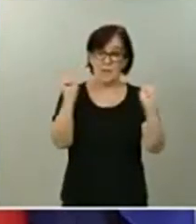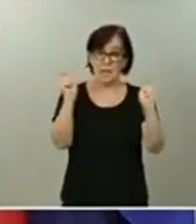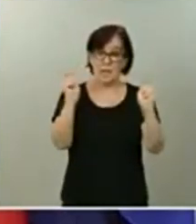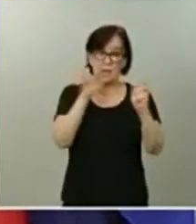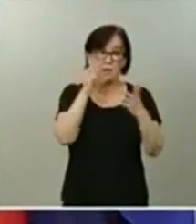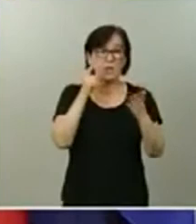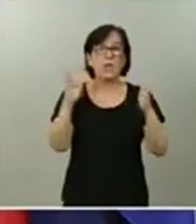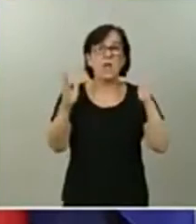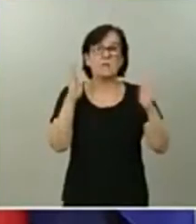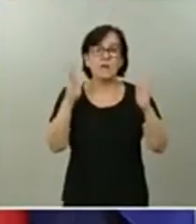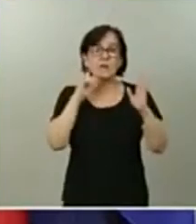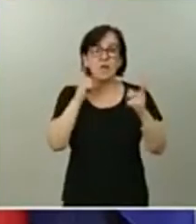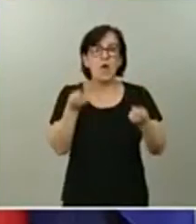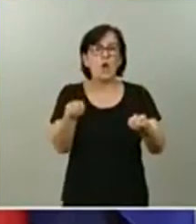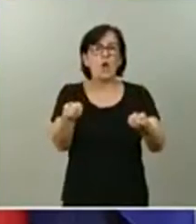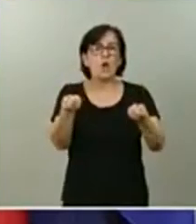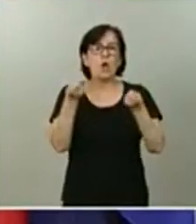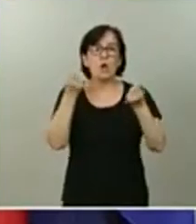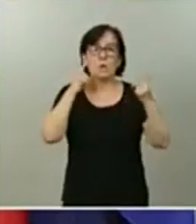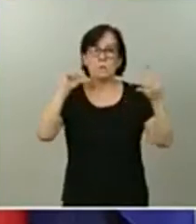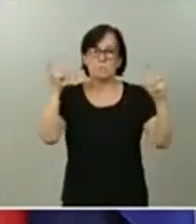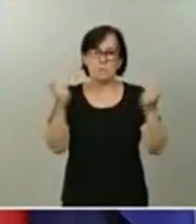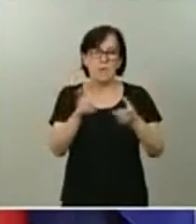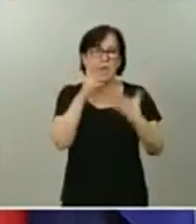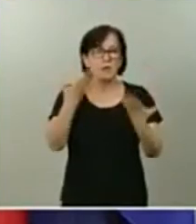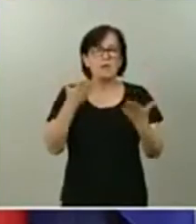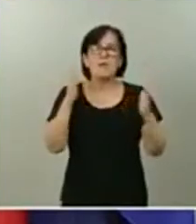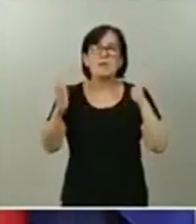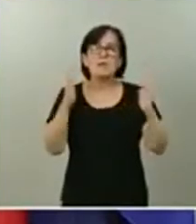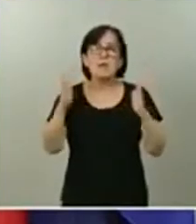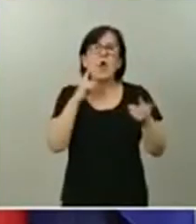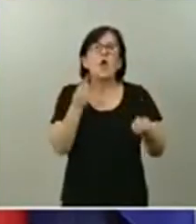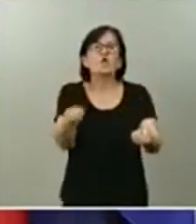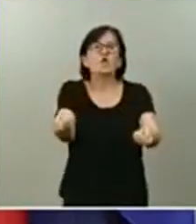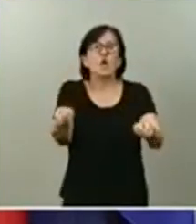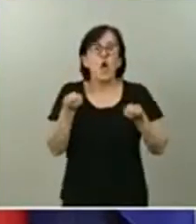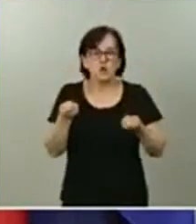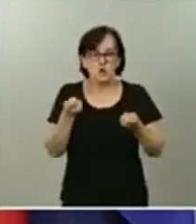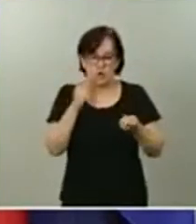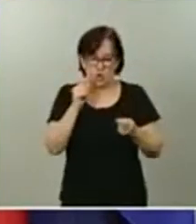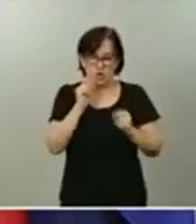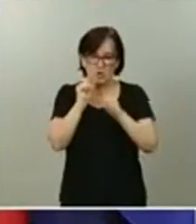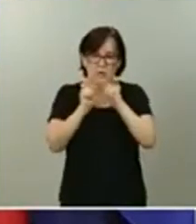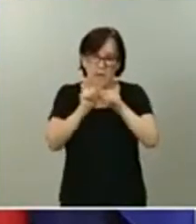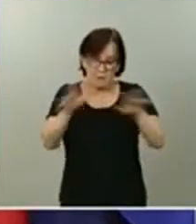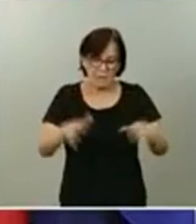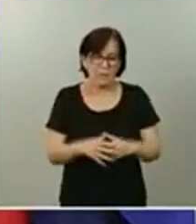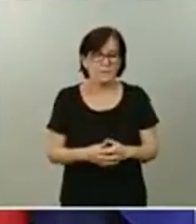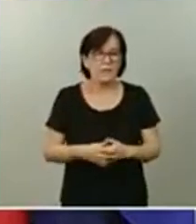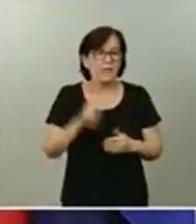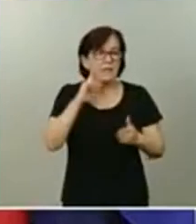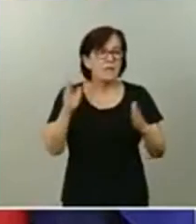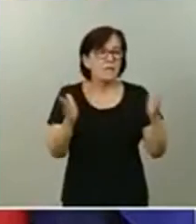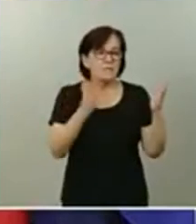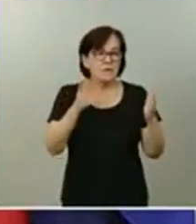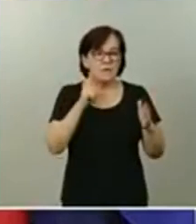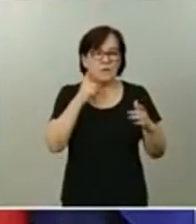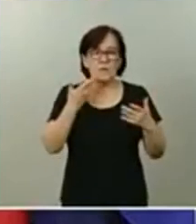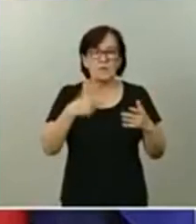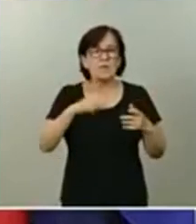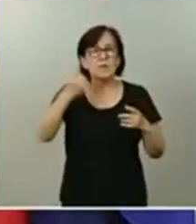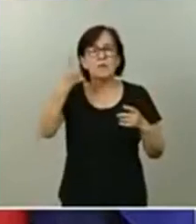mitigación de la pandemia. Ahora estamos en una fase de control de la pandemia, fase en la que el protagonismo principal